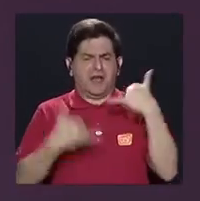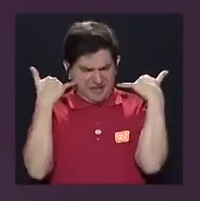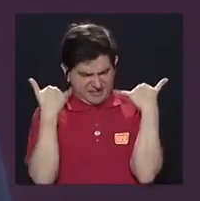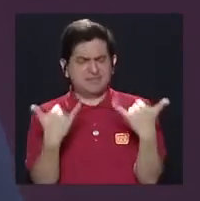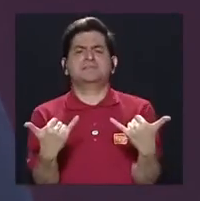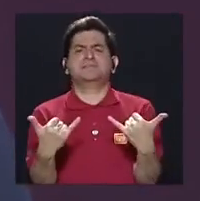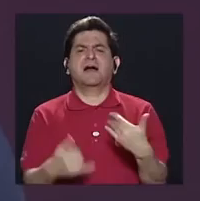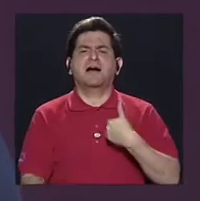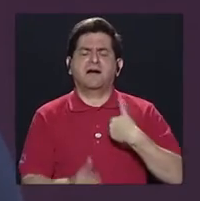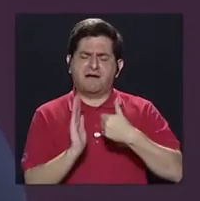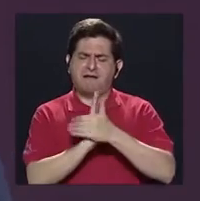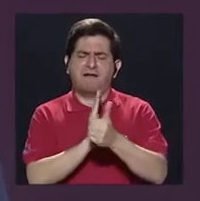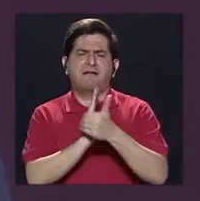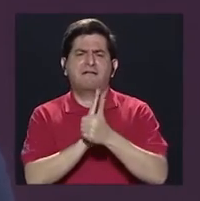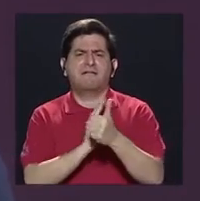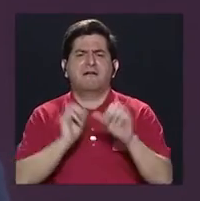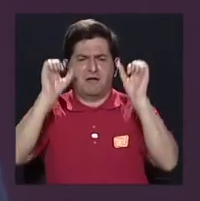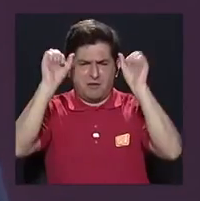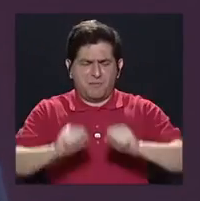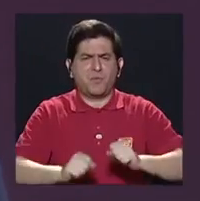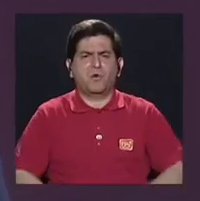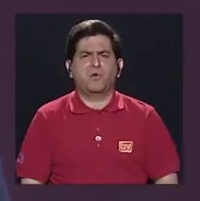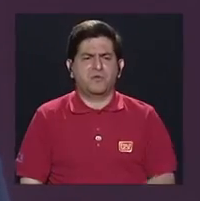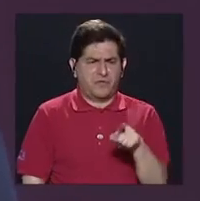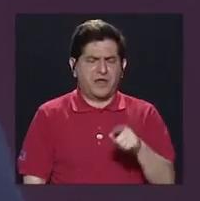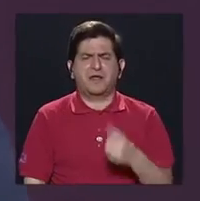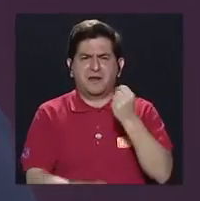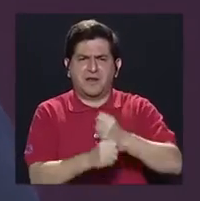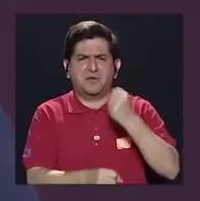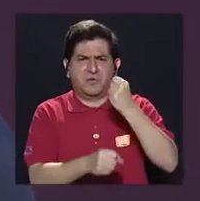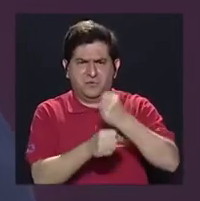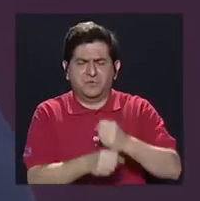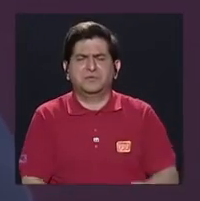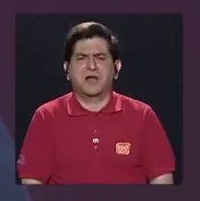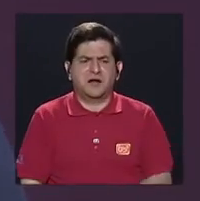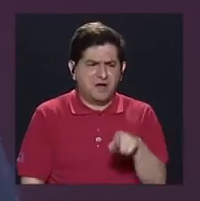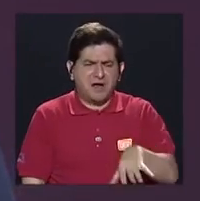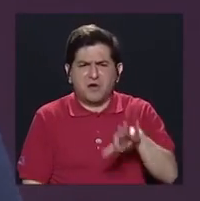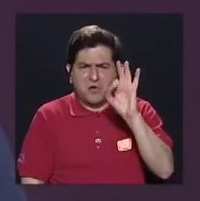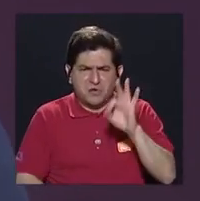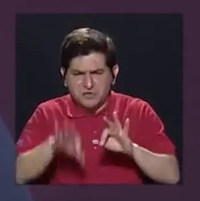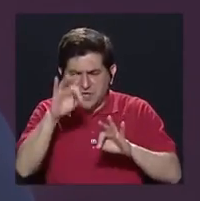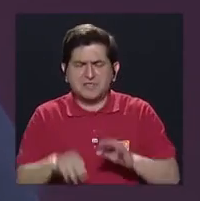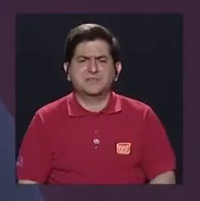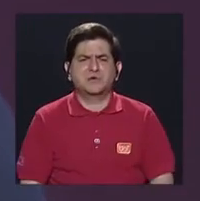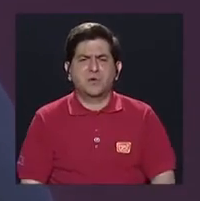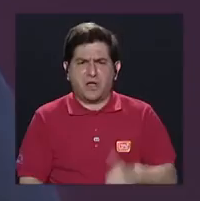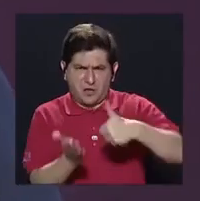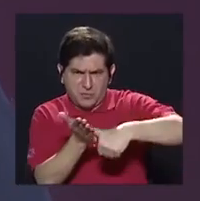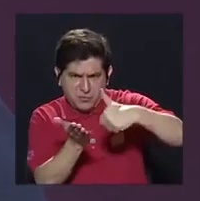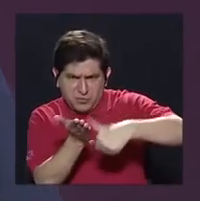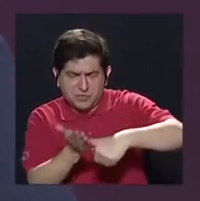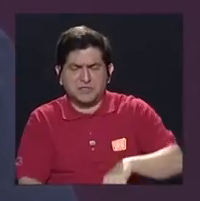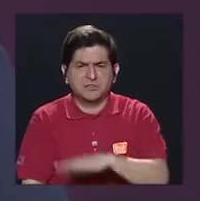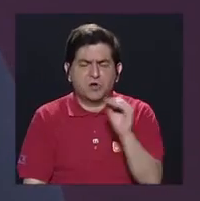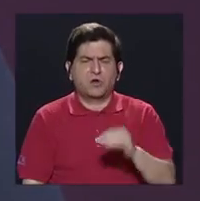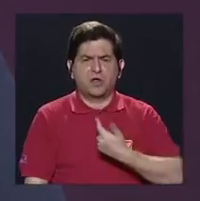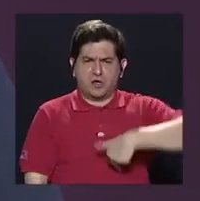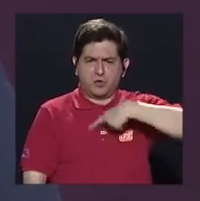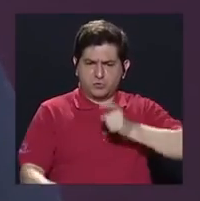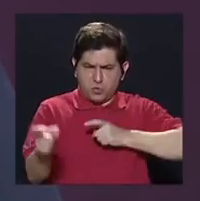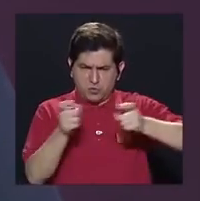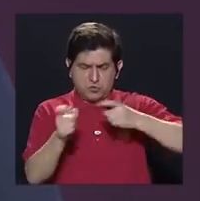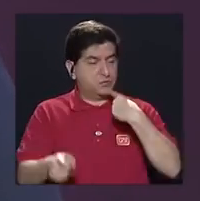tenemos la capacidad de tomar puestos de elección y puestos donde podemos elegir y podemos tomar las riendas, como decía